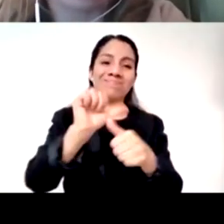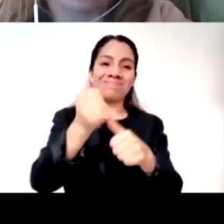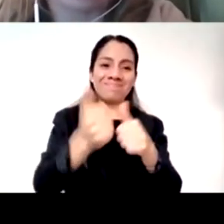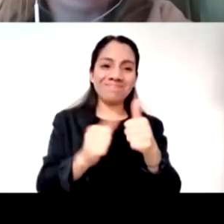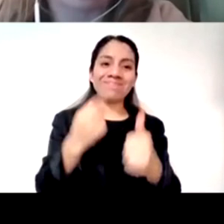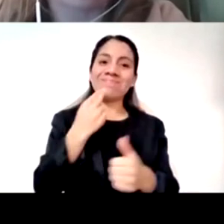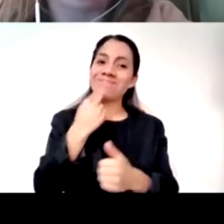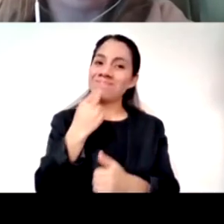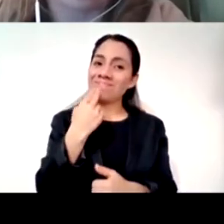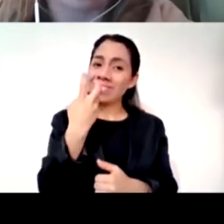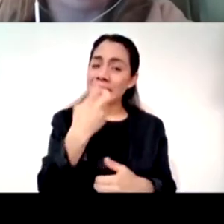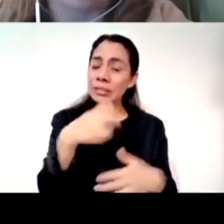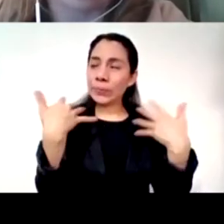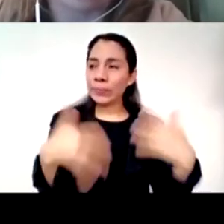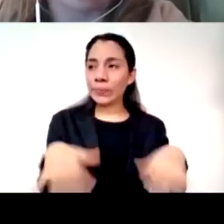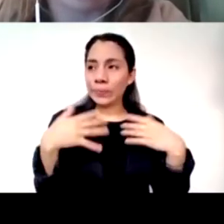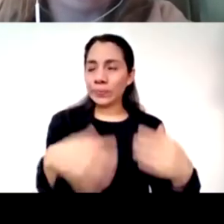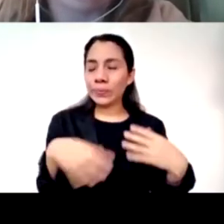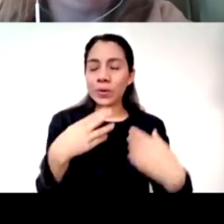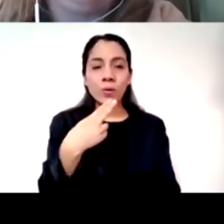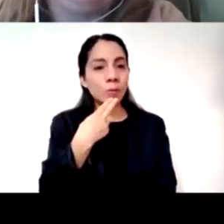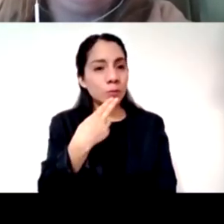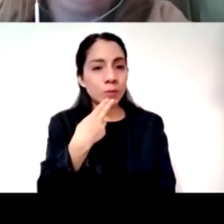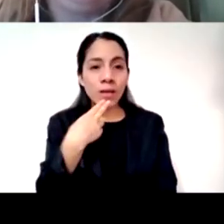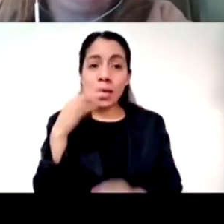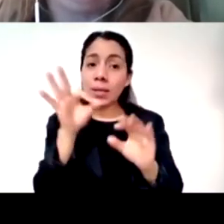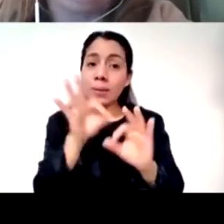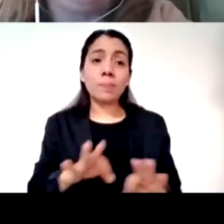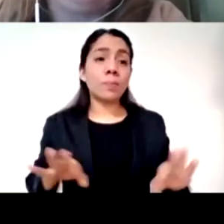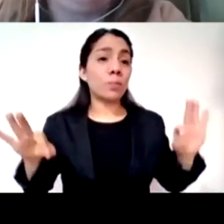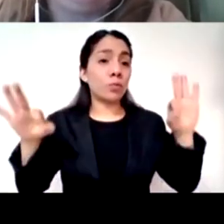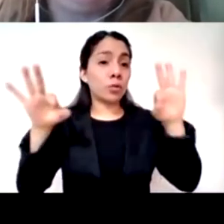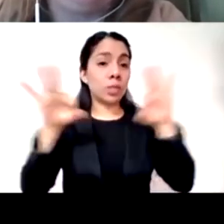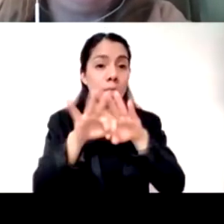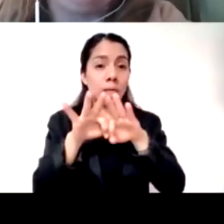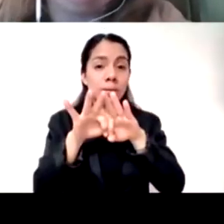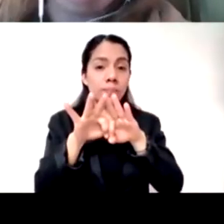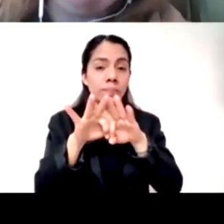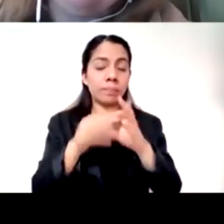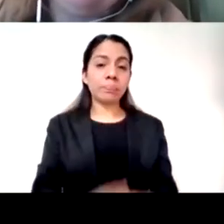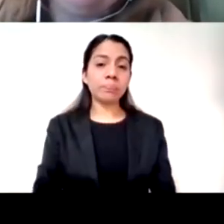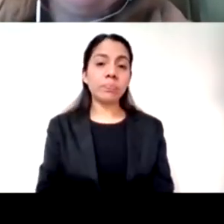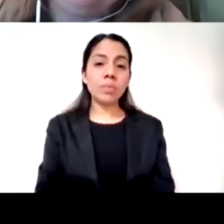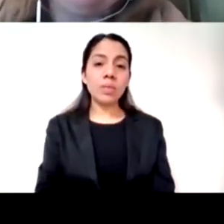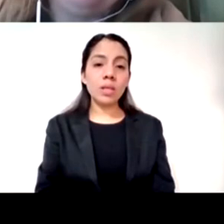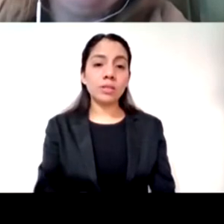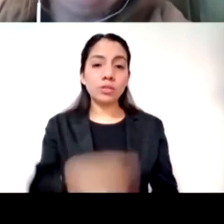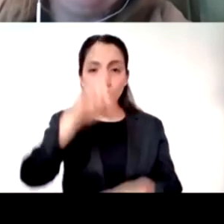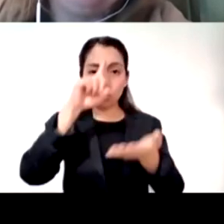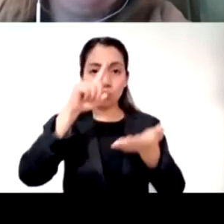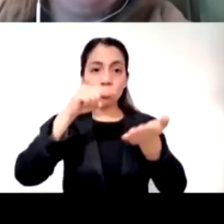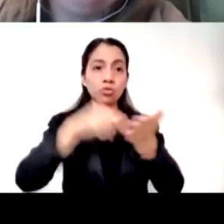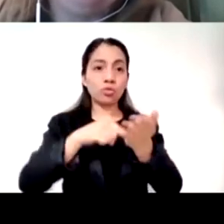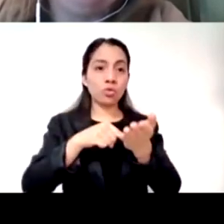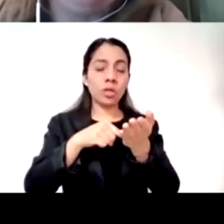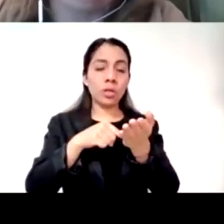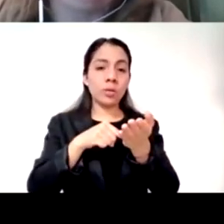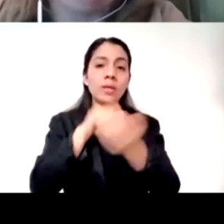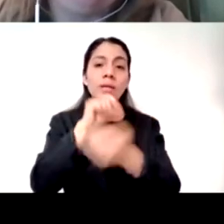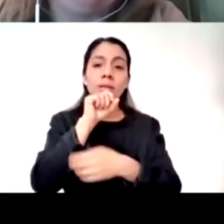poderoso y asomarse algo que caray no puedo obviar y me parece un recurso pros